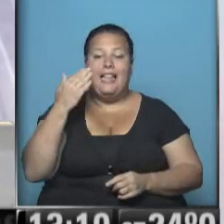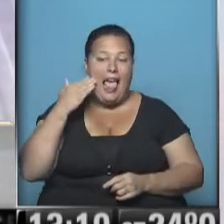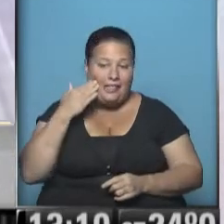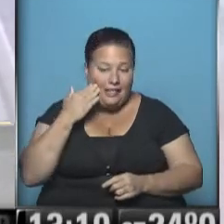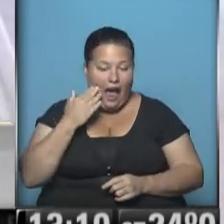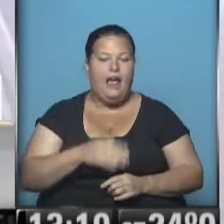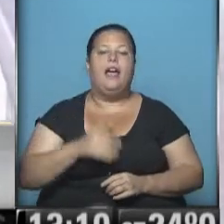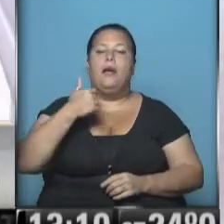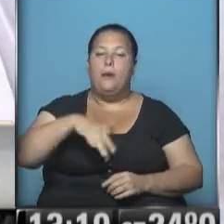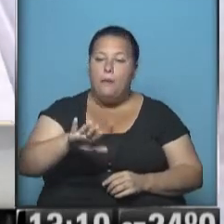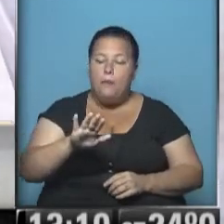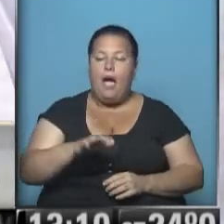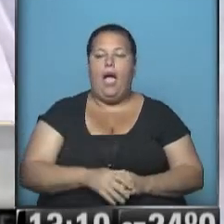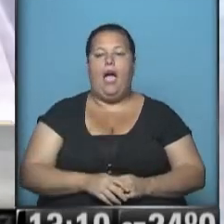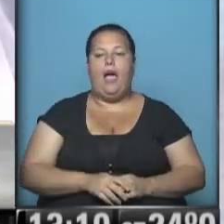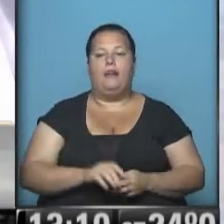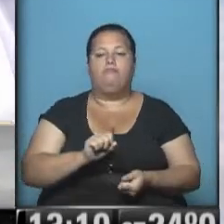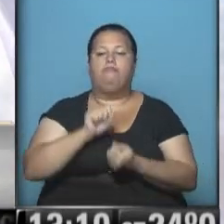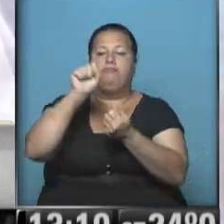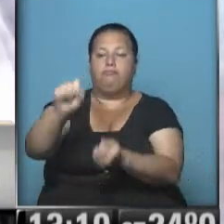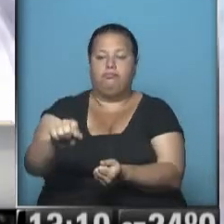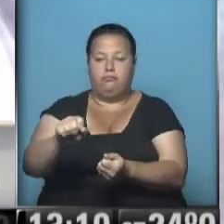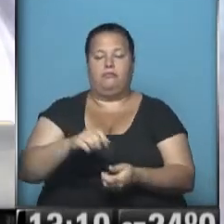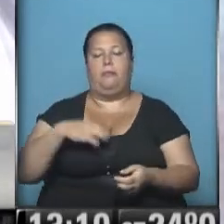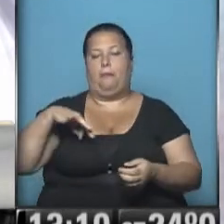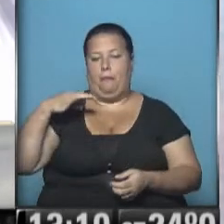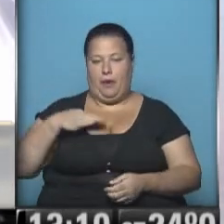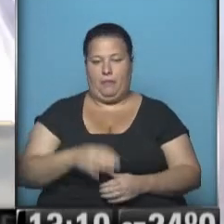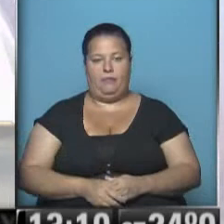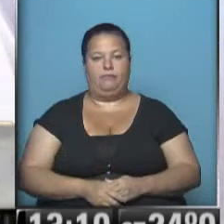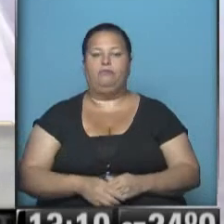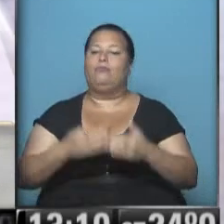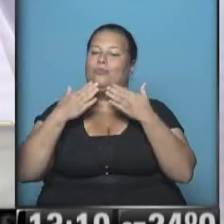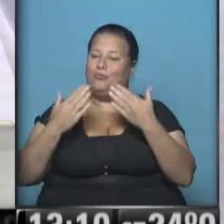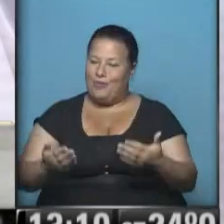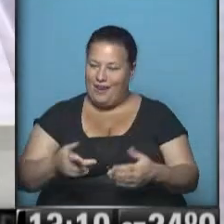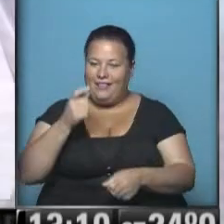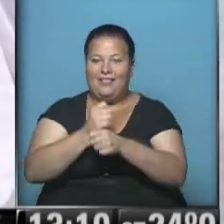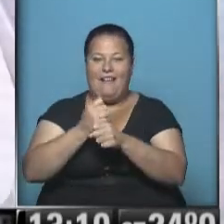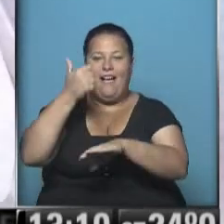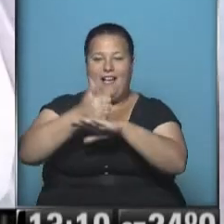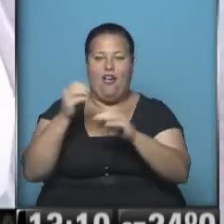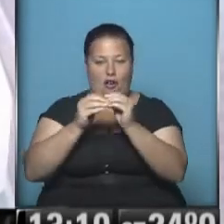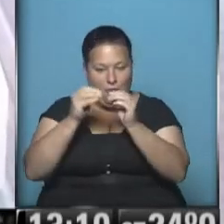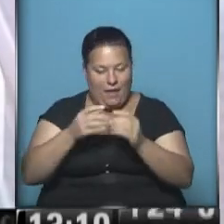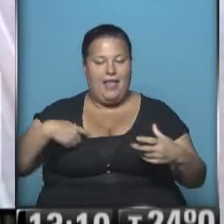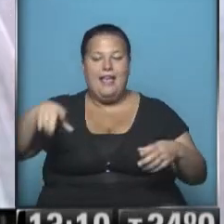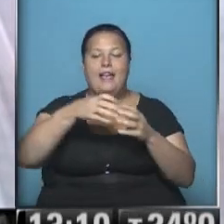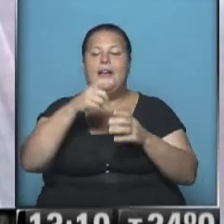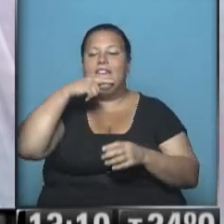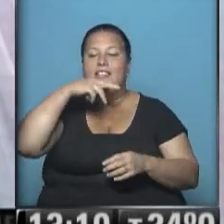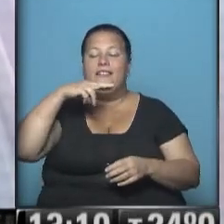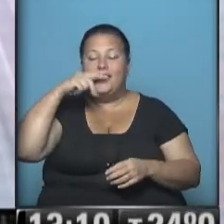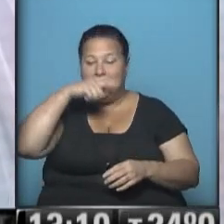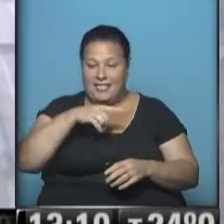donde va a recibir un título honoris causa. Muy bien, muchas gracias. El trabajo en vivo de Daniel Castaño, todo el equipo de División 7,